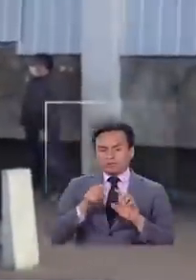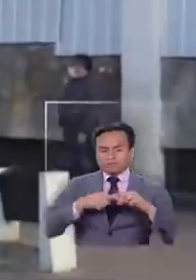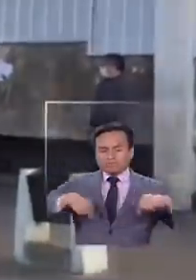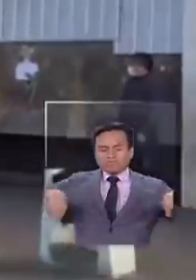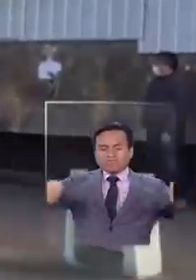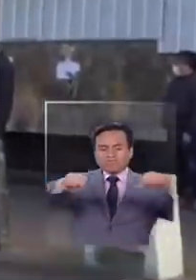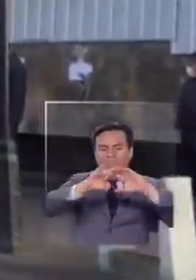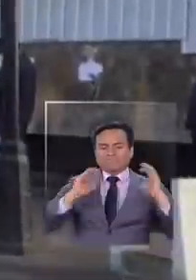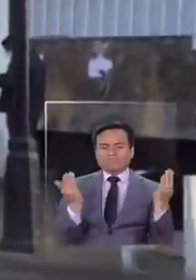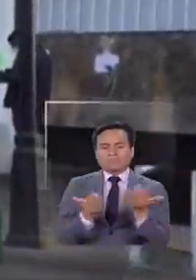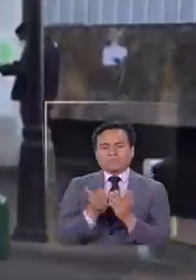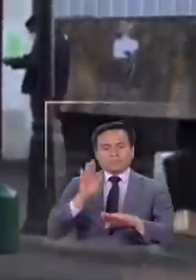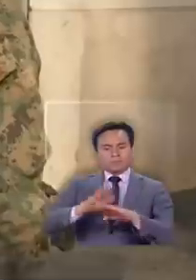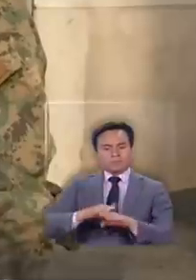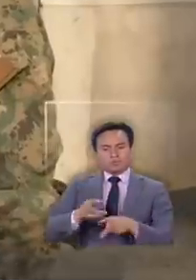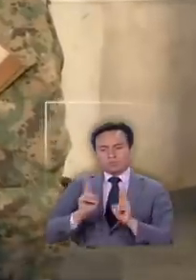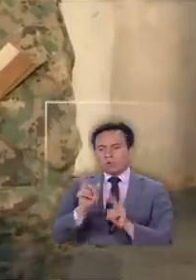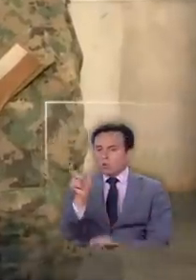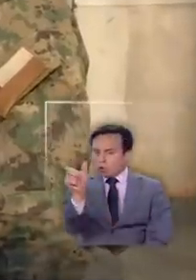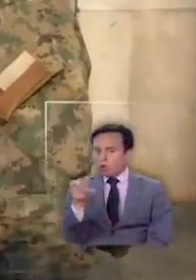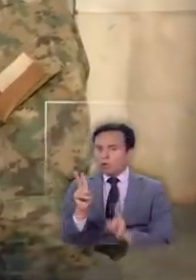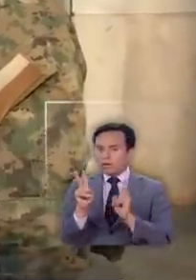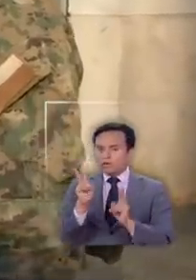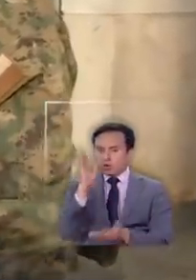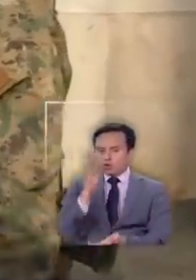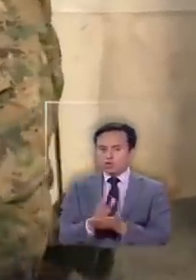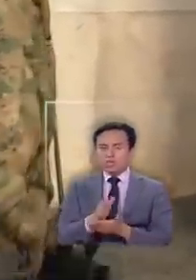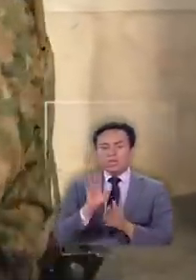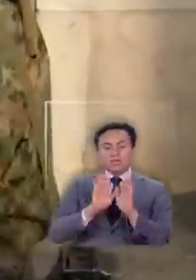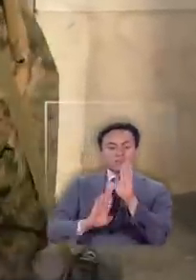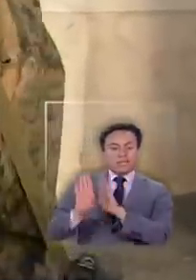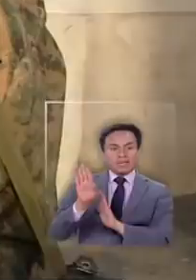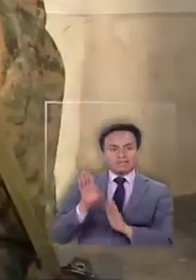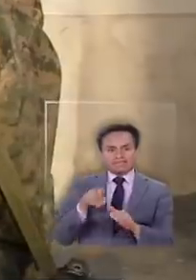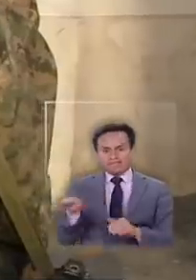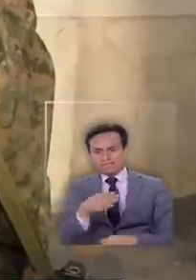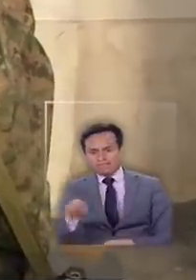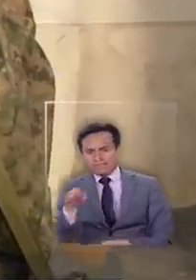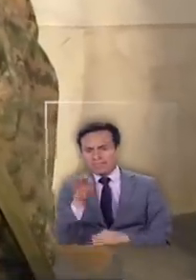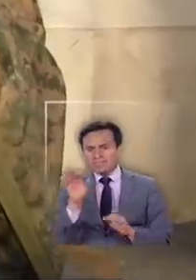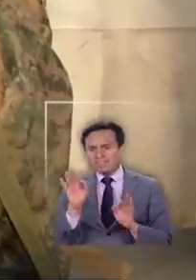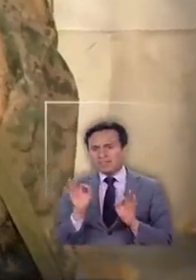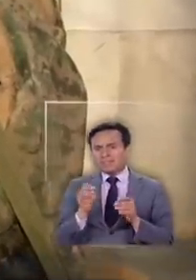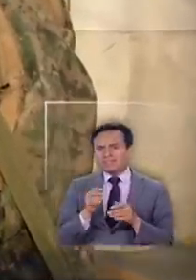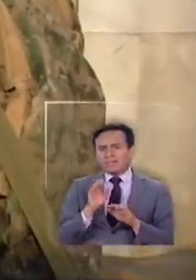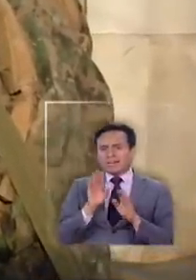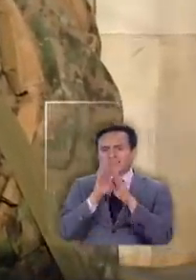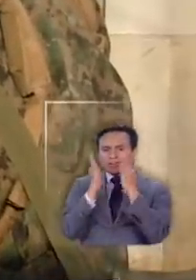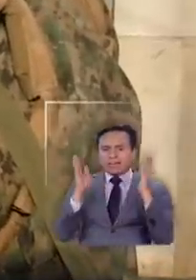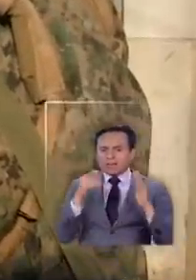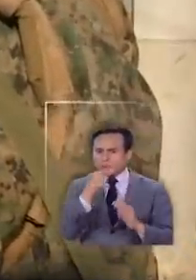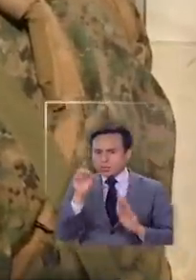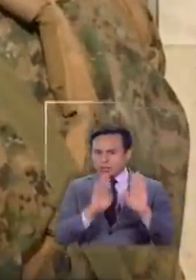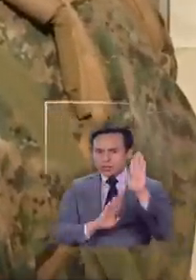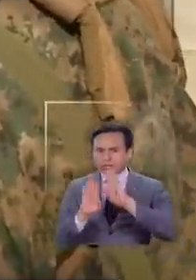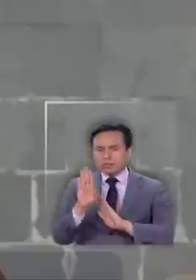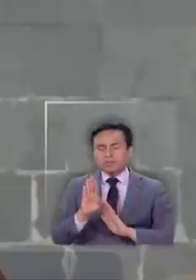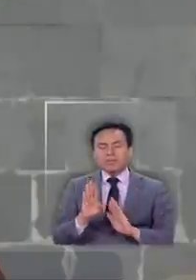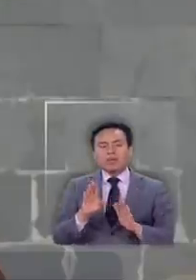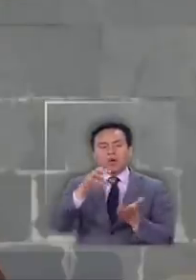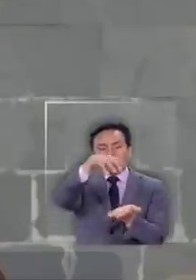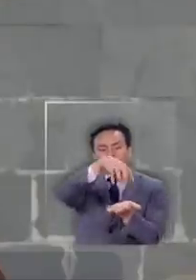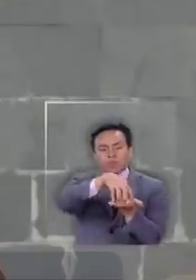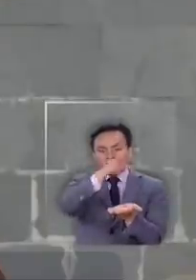sanitario y salvoconductos obligatorios para así evitar desplazamientos durante Semana Santa se restringirá el acceso a las